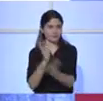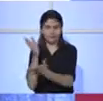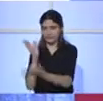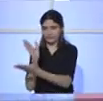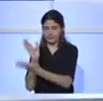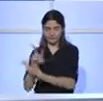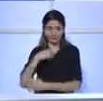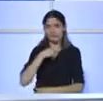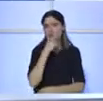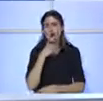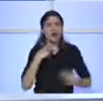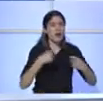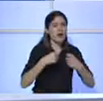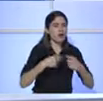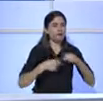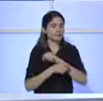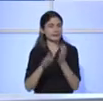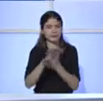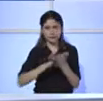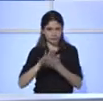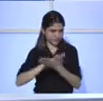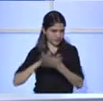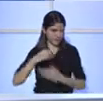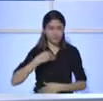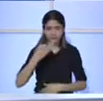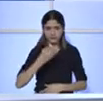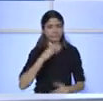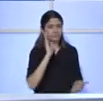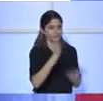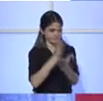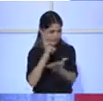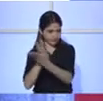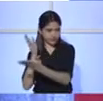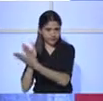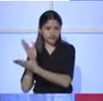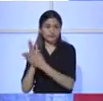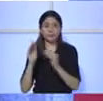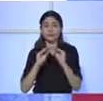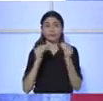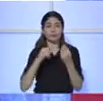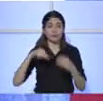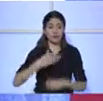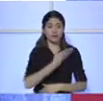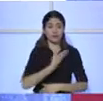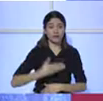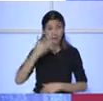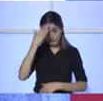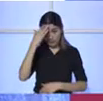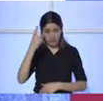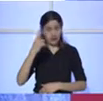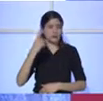duda a nadie. ¿Hay demandas que están en juego en este momento? Sí, hay muchas demandas. El Estado tiene 7.000 demandas en contra.